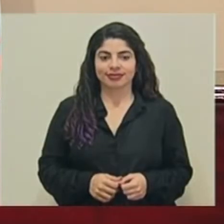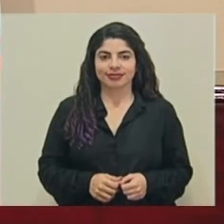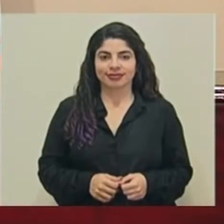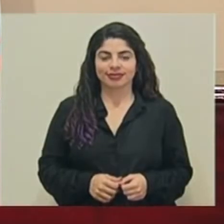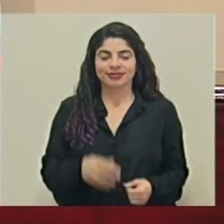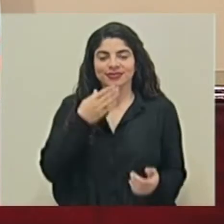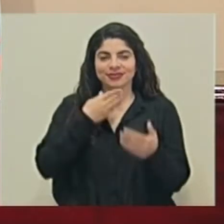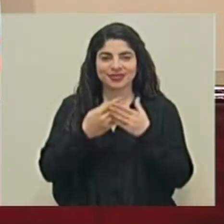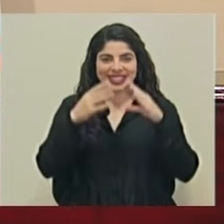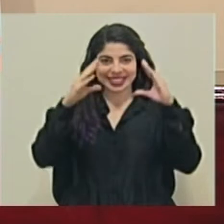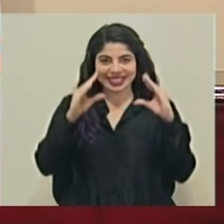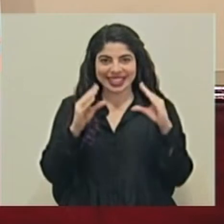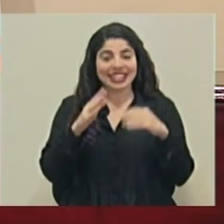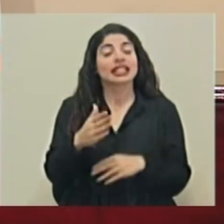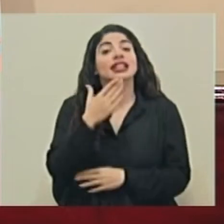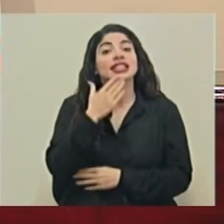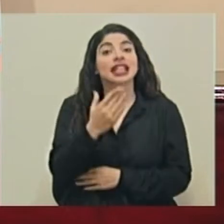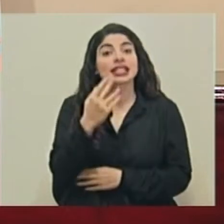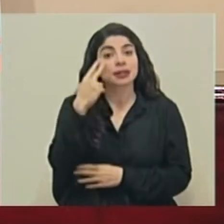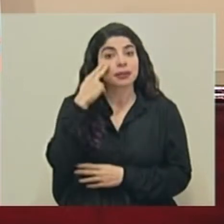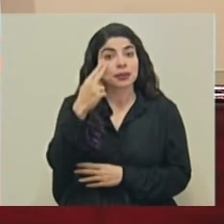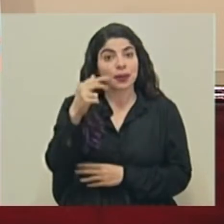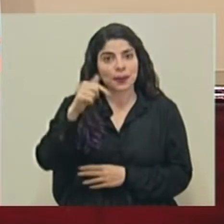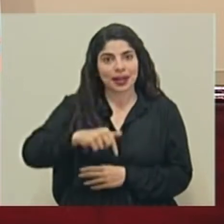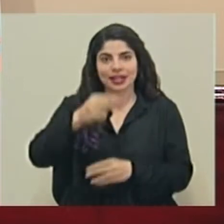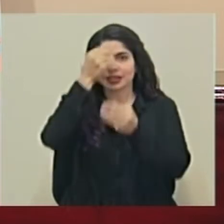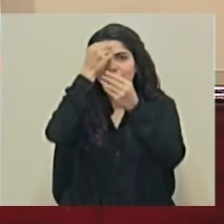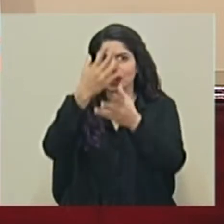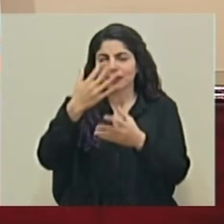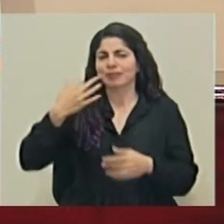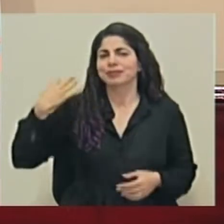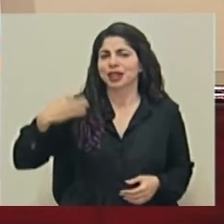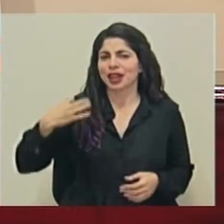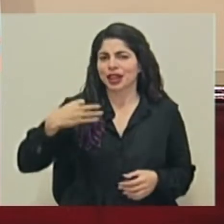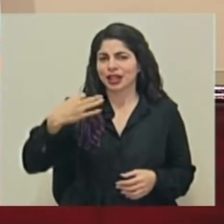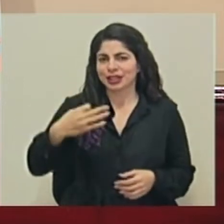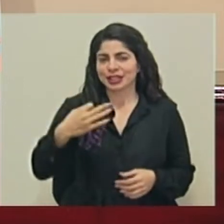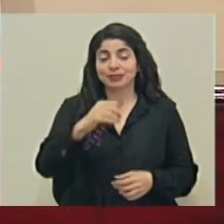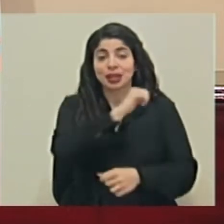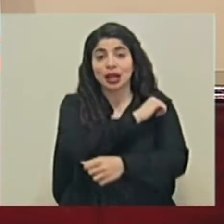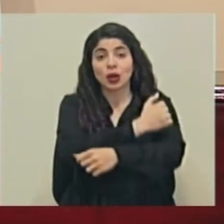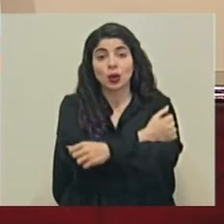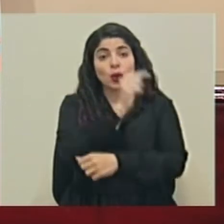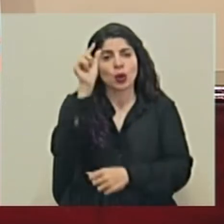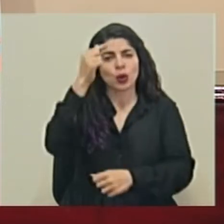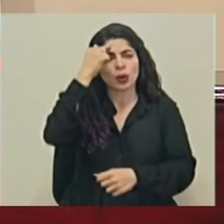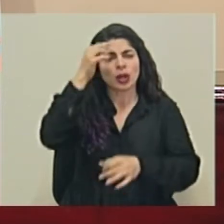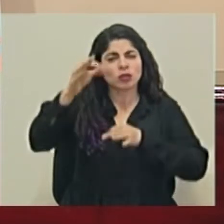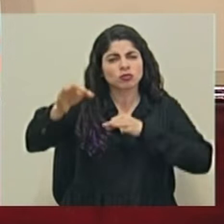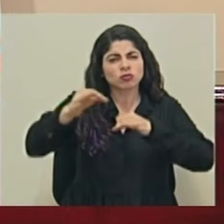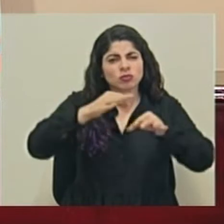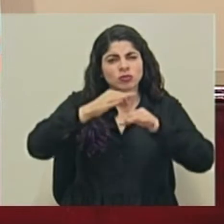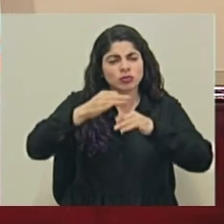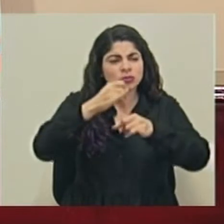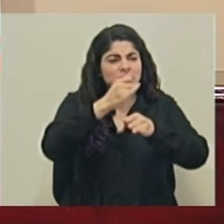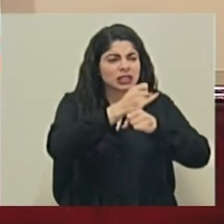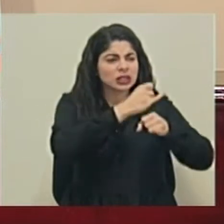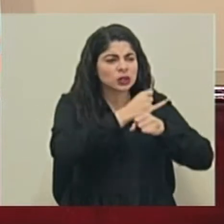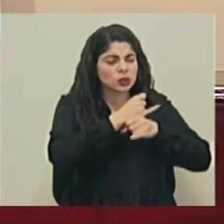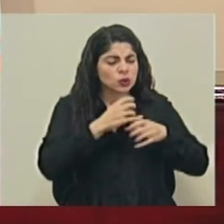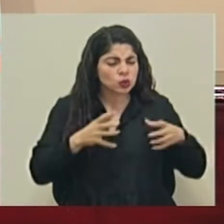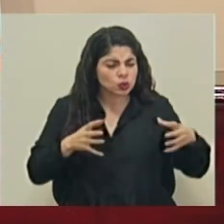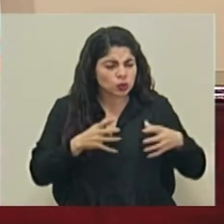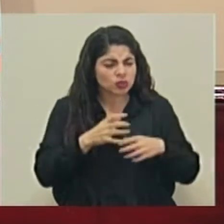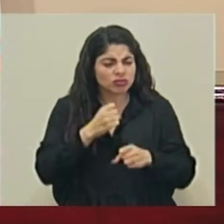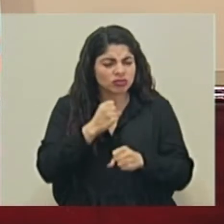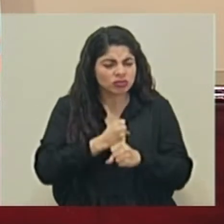Muy buenas tardes y gracias por sintonizar este reporte diario en donde las autoridades de gobierno detallan el trabajo interinstitucional